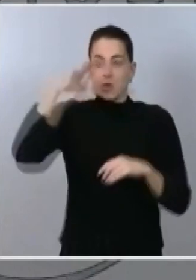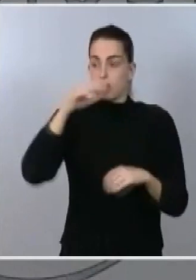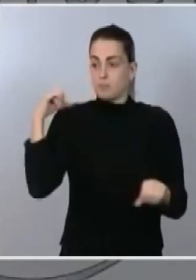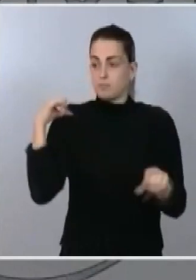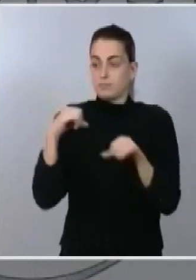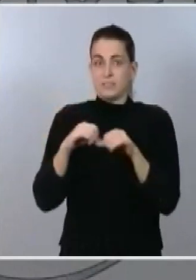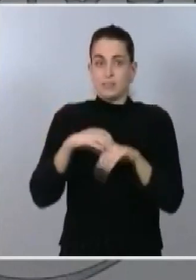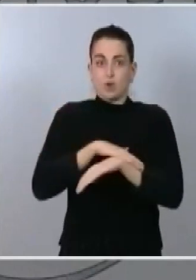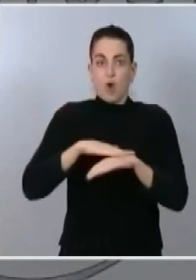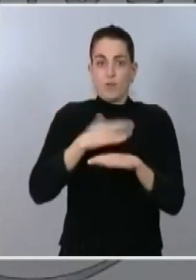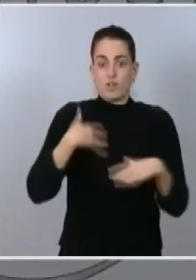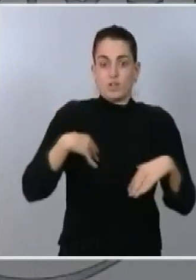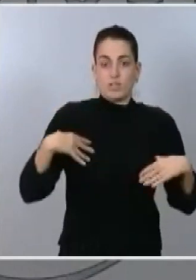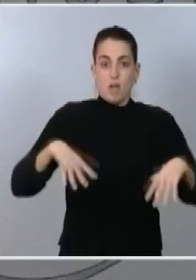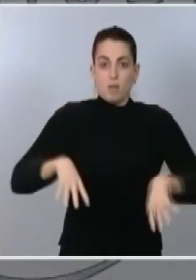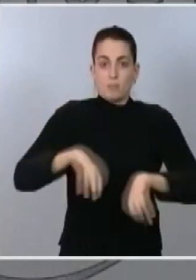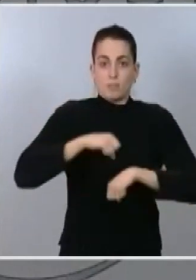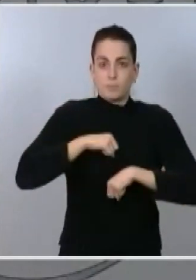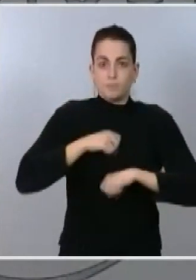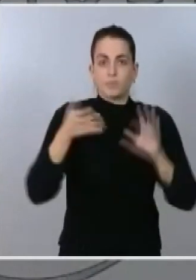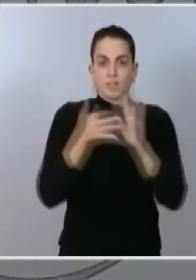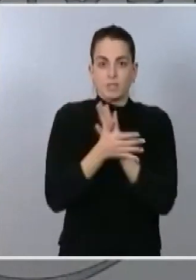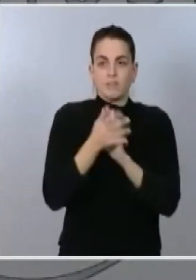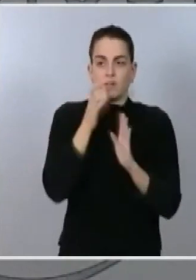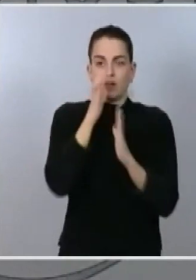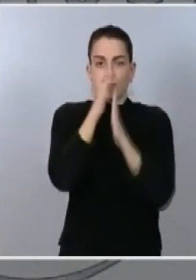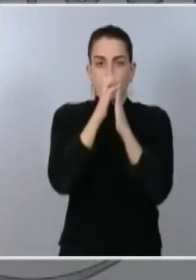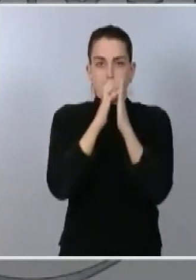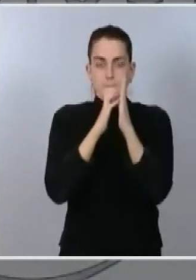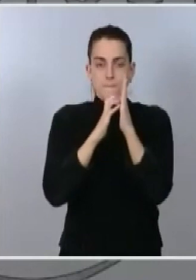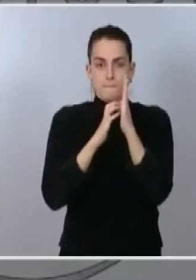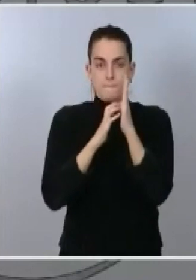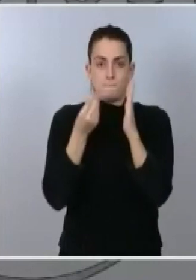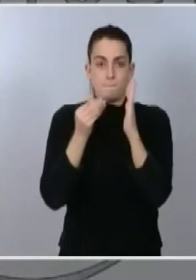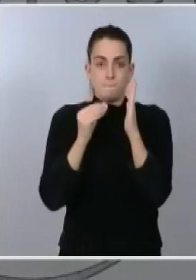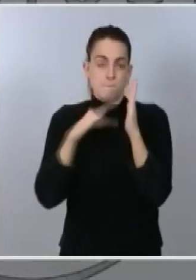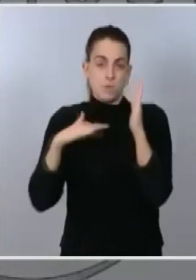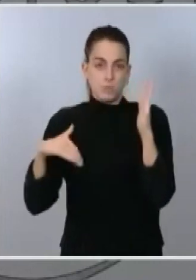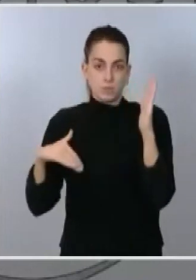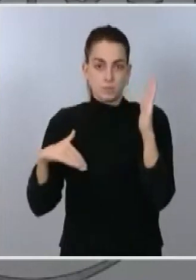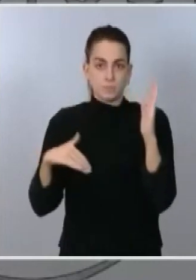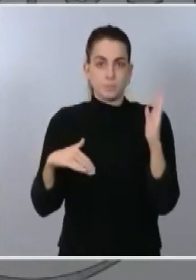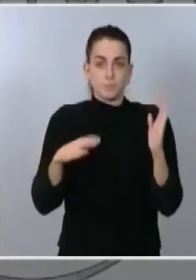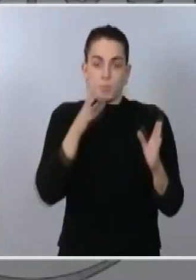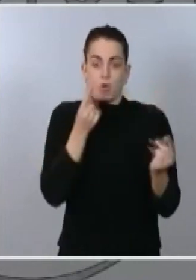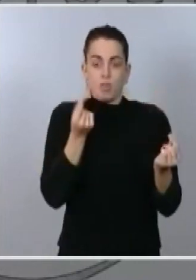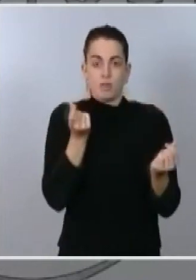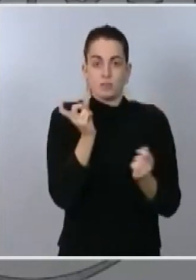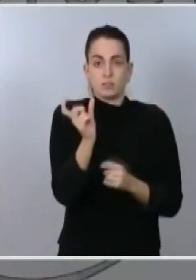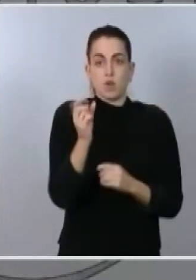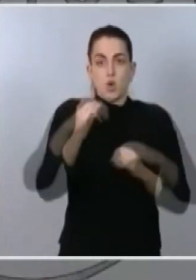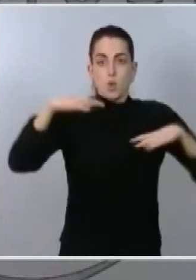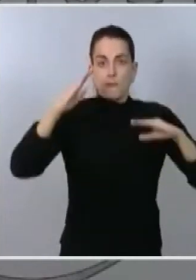ha reflejado un descenso de este coste energético. De hecho, la parte de energía de la factura de